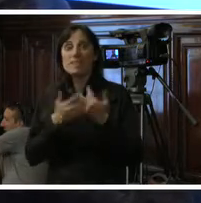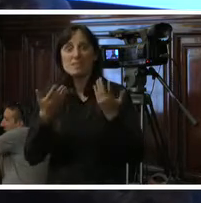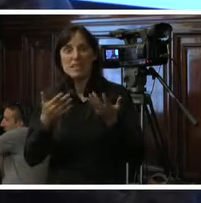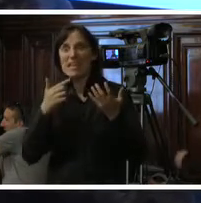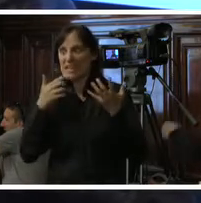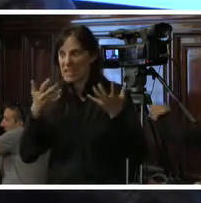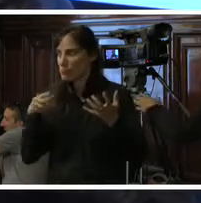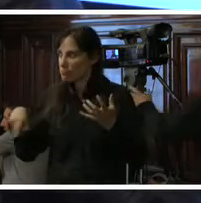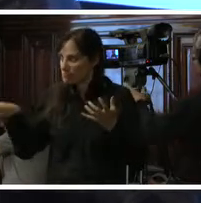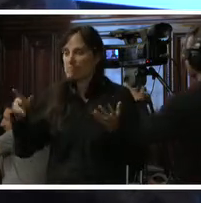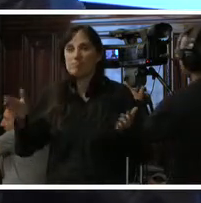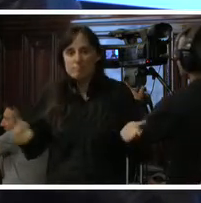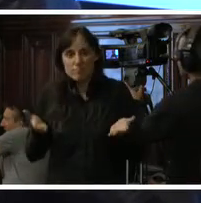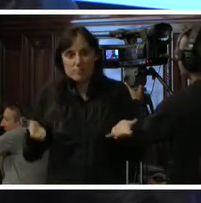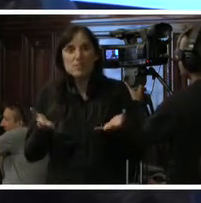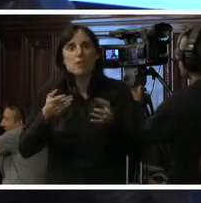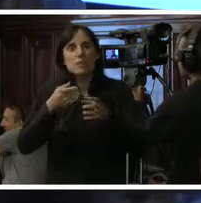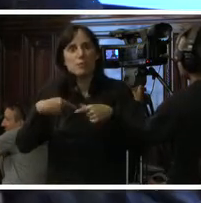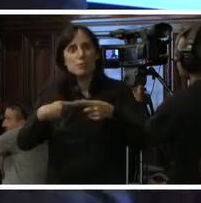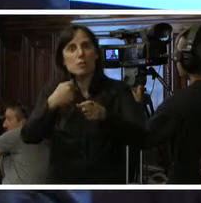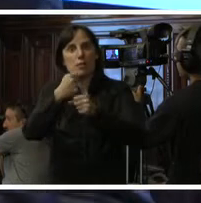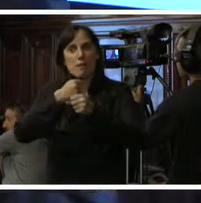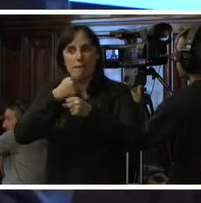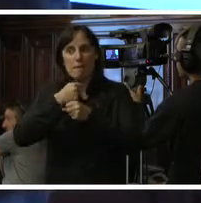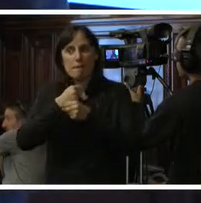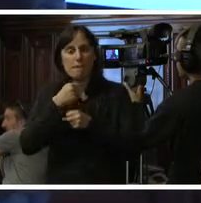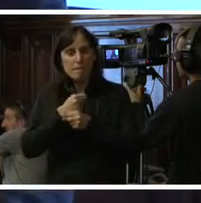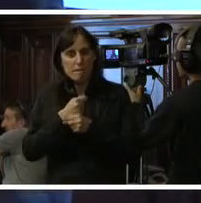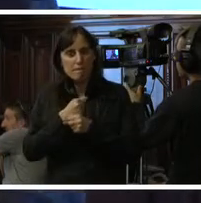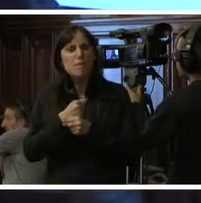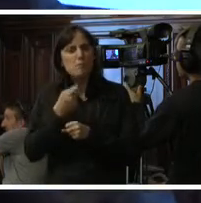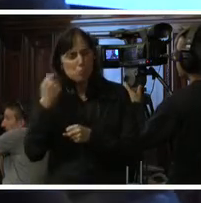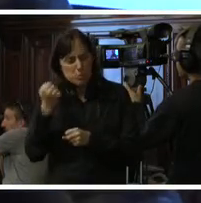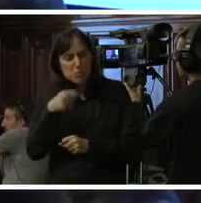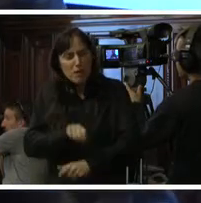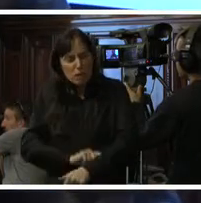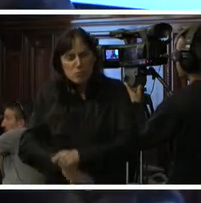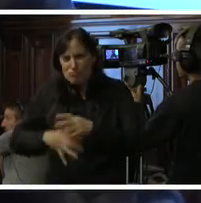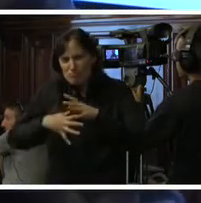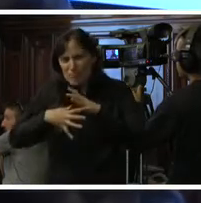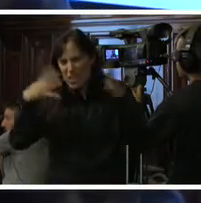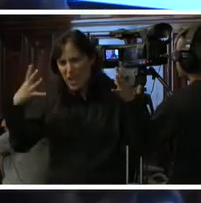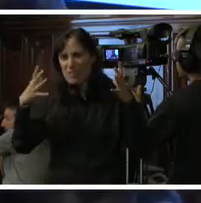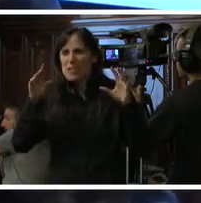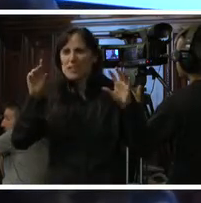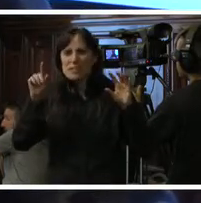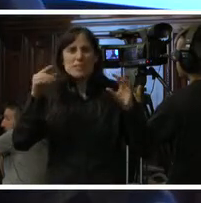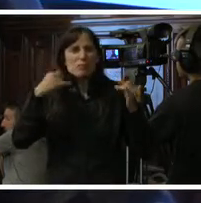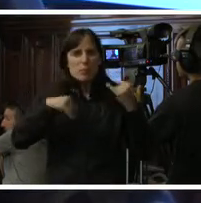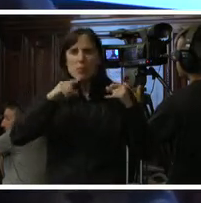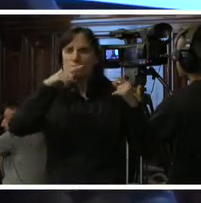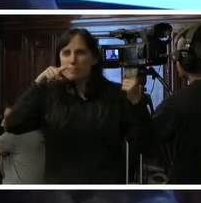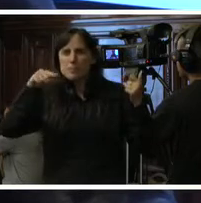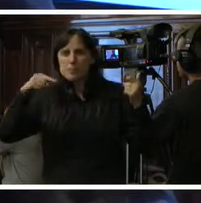incentivar a que se continúe trabajando en la temática a que continúen este esfuerzo tan grande que han hecho de articulación de traer al